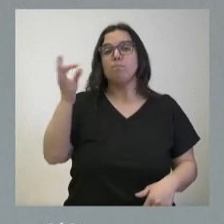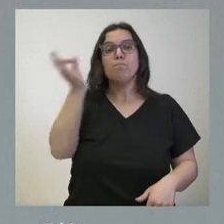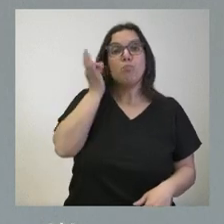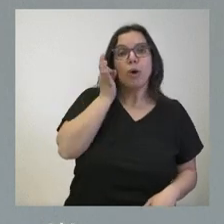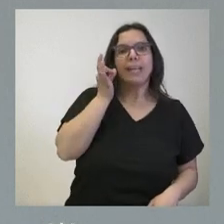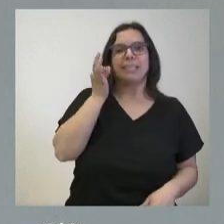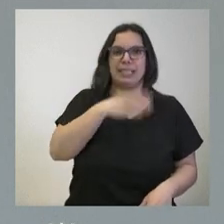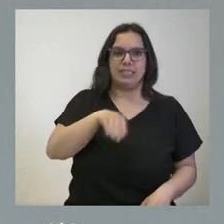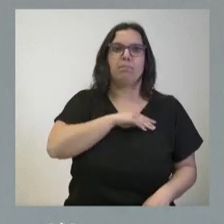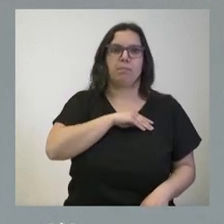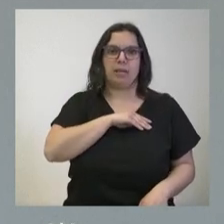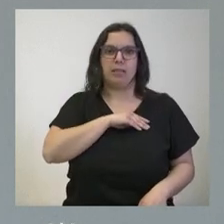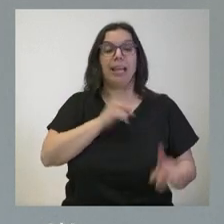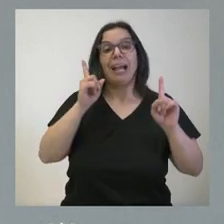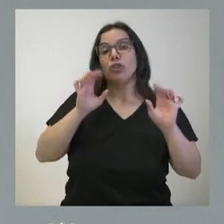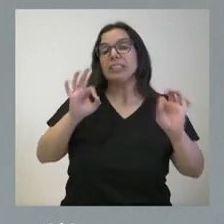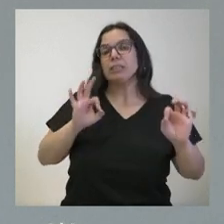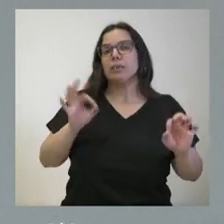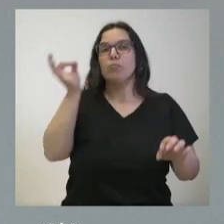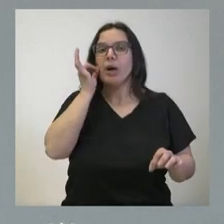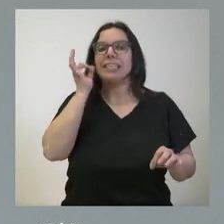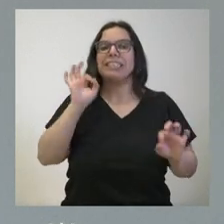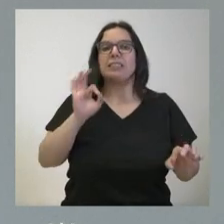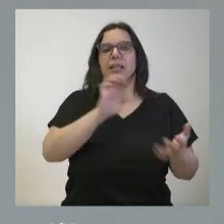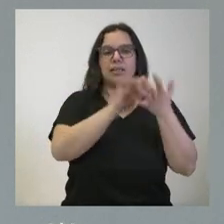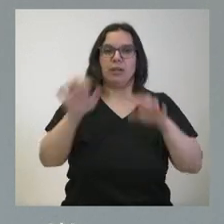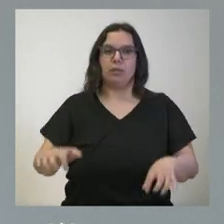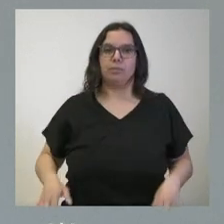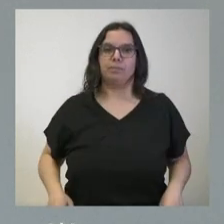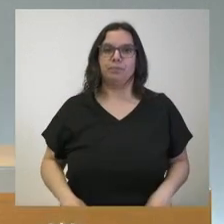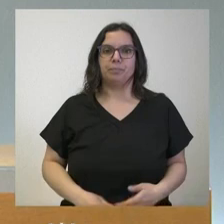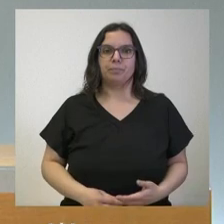en España y, en este caso concreto, hacia las mujeres en Castilla y León.